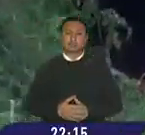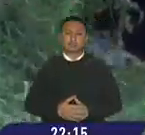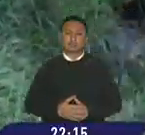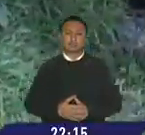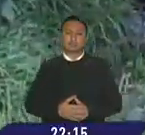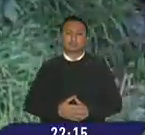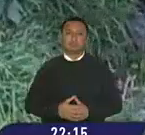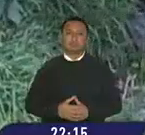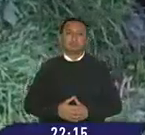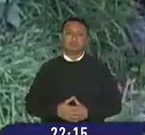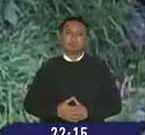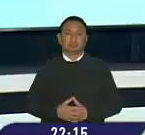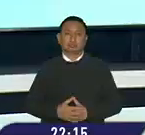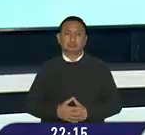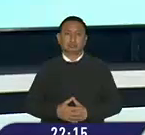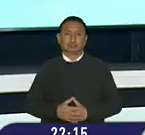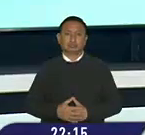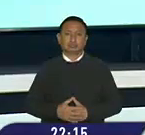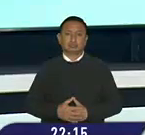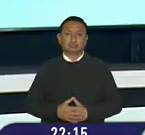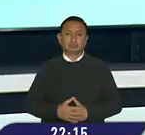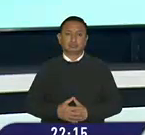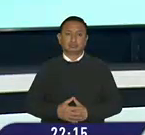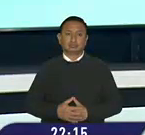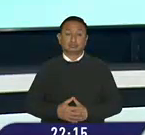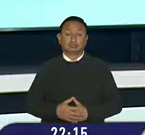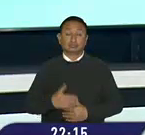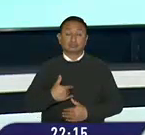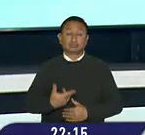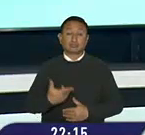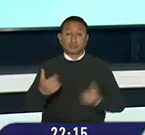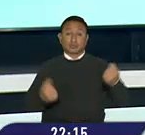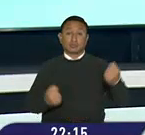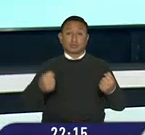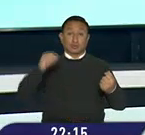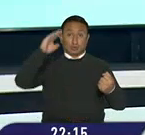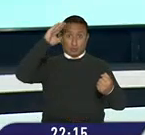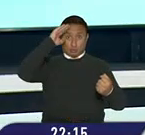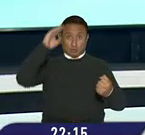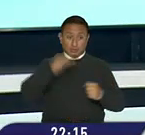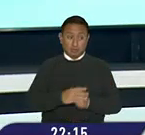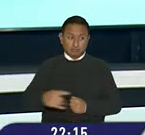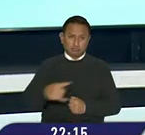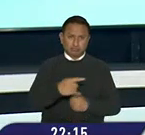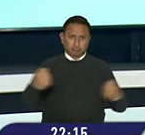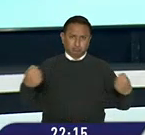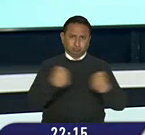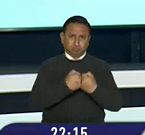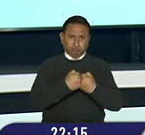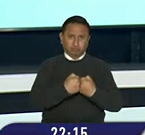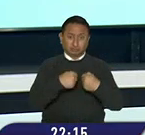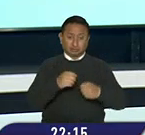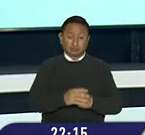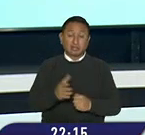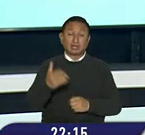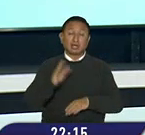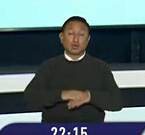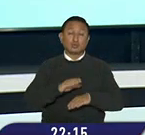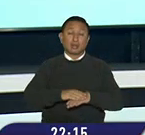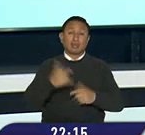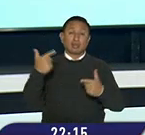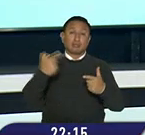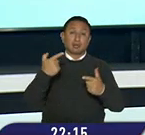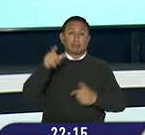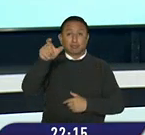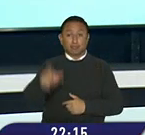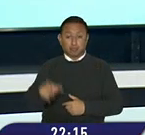Iván Casamen. Un patrullero de la Policía Nacional resultó afectado luego de recibir disparos por parte